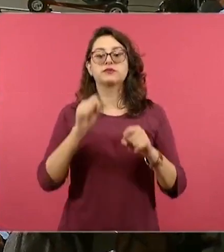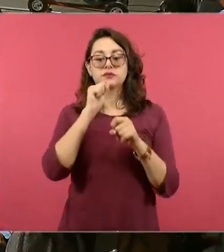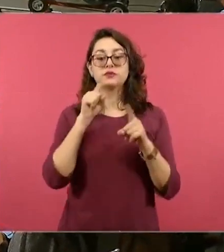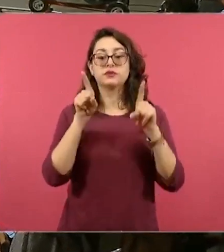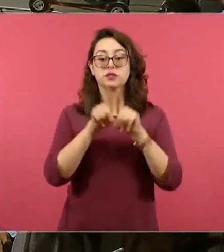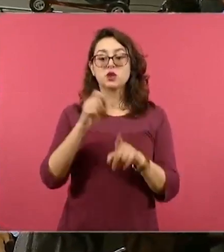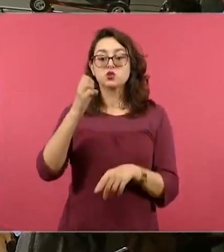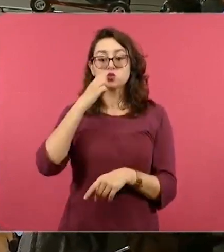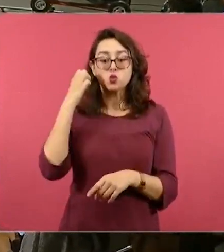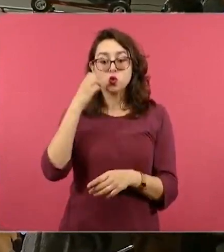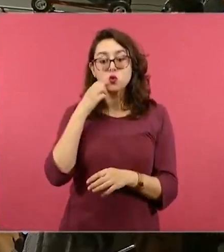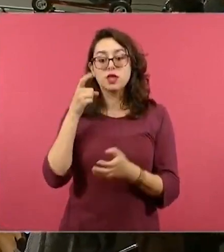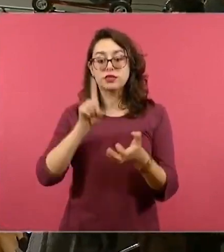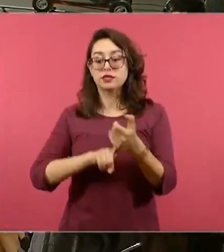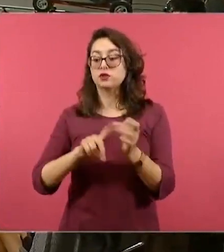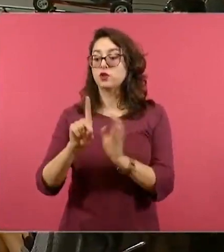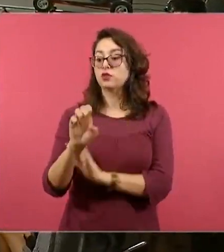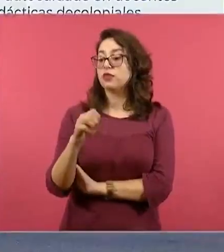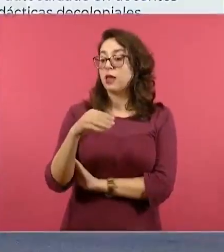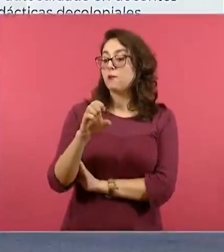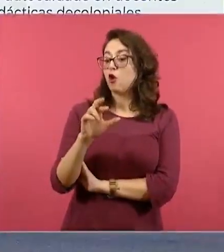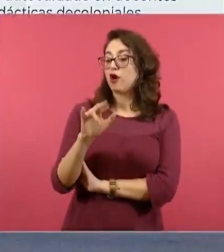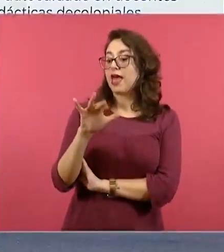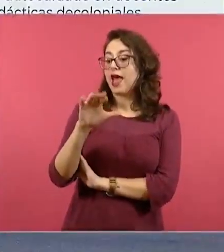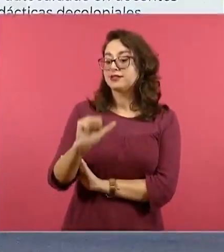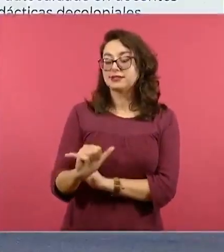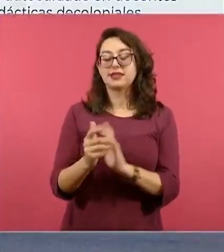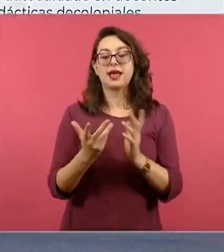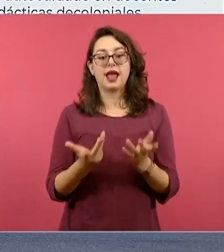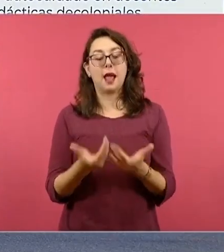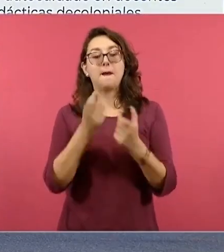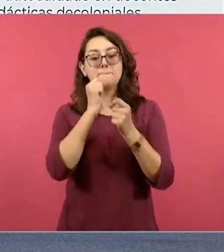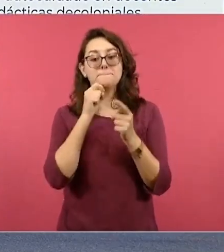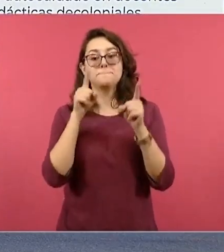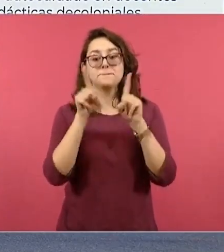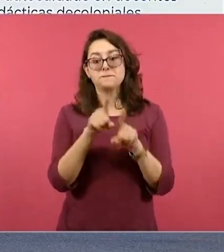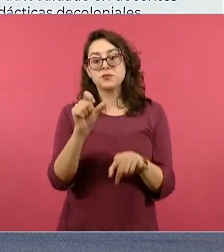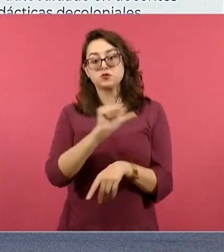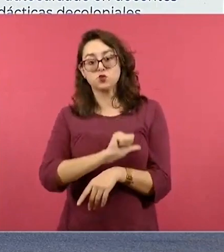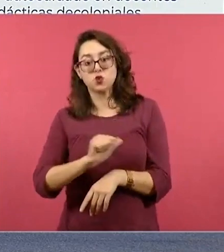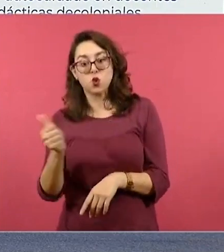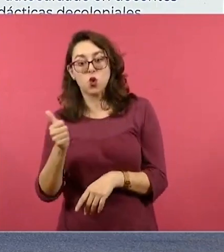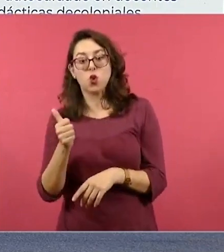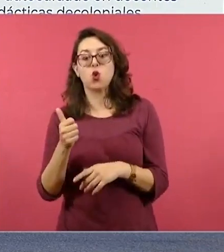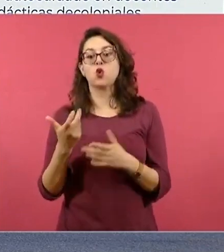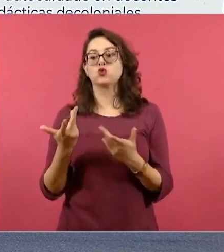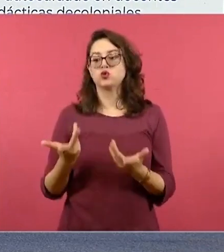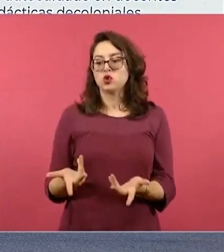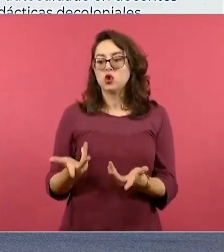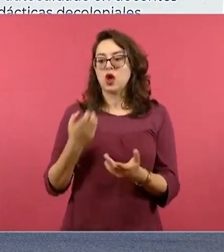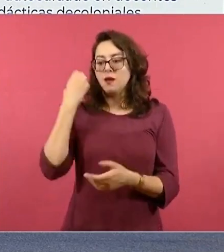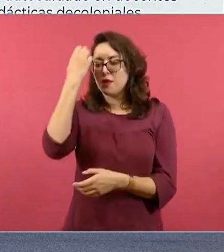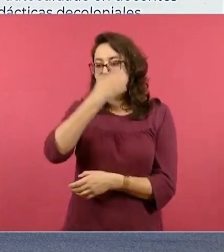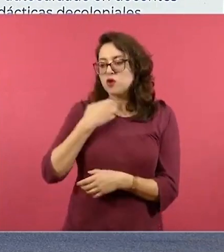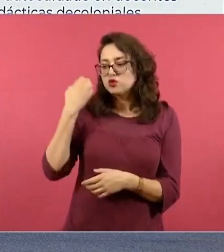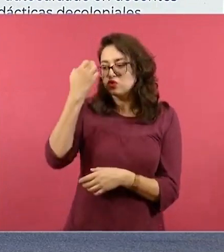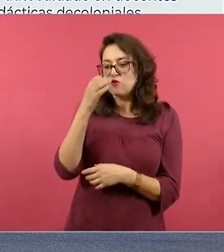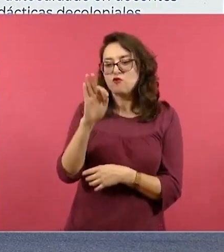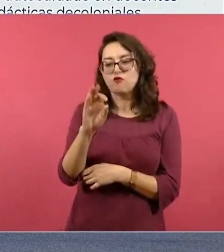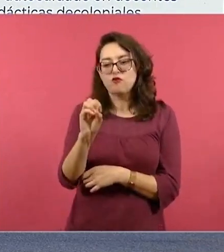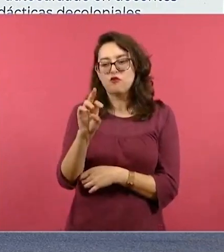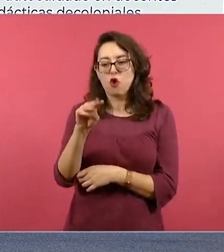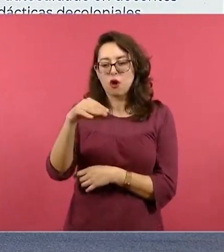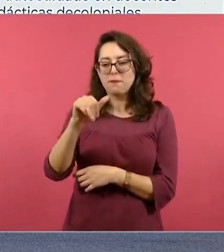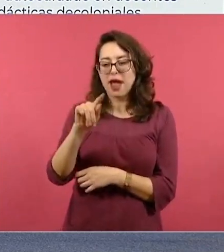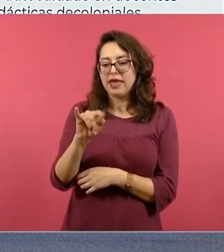Algunas notas para poder experimentar la evaluación formativa. Algunas estrategias de